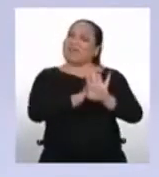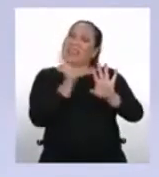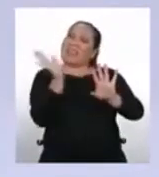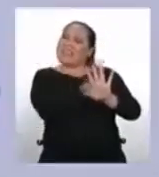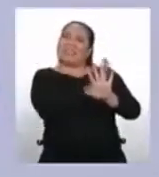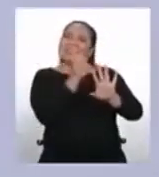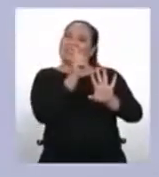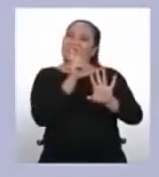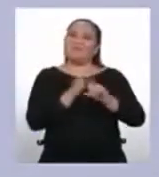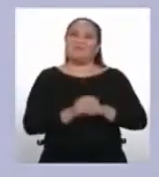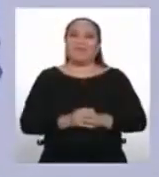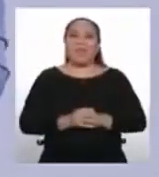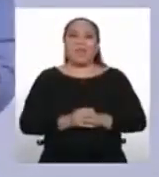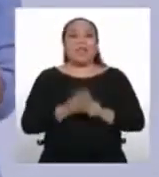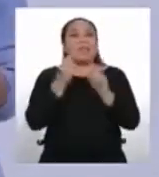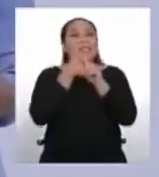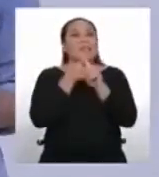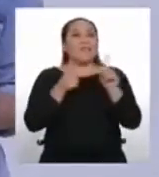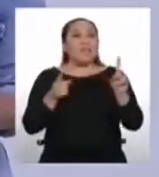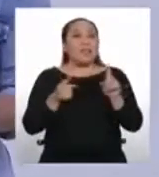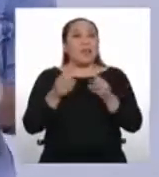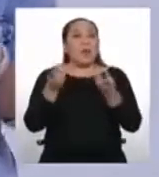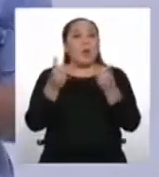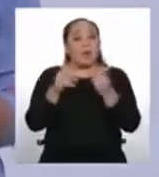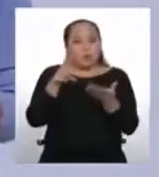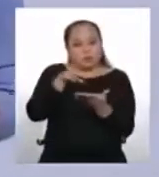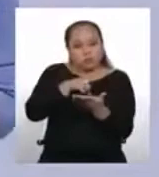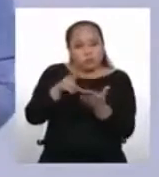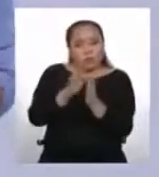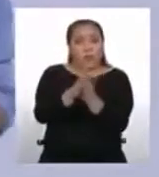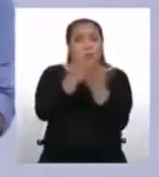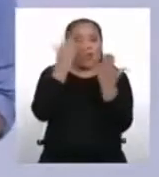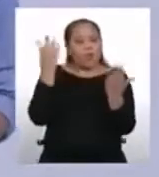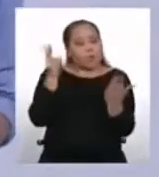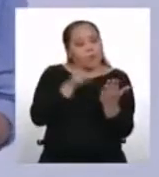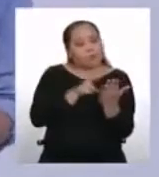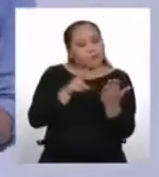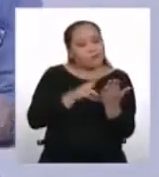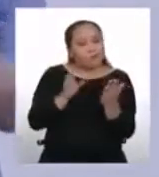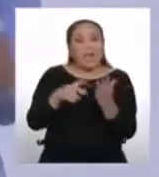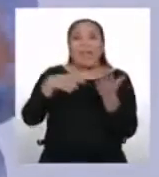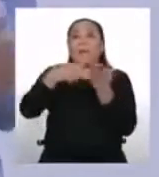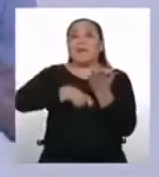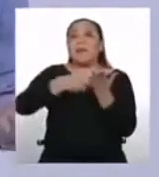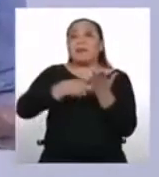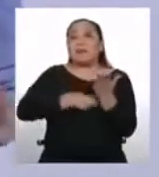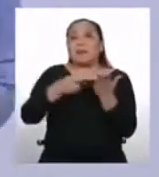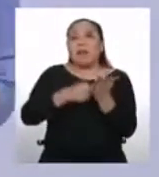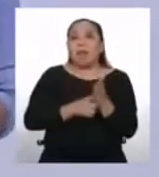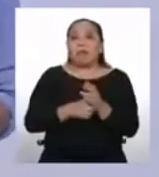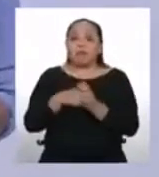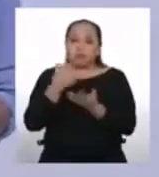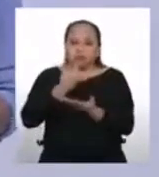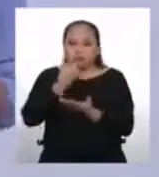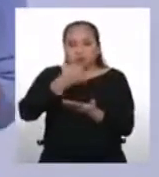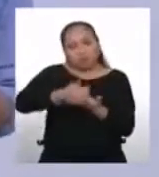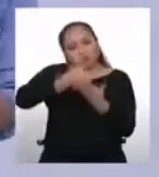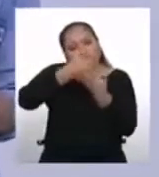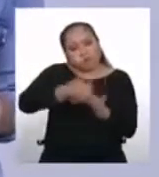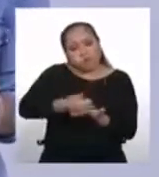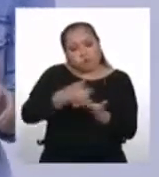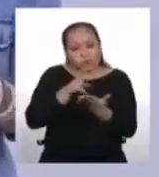eso en este caso. Es diferente cuando leemos un texto en un periódico, en una revista, en un libro, ya sea en una pantalla o en un papel.